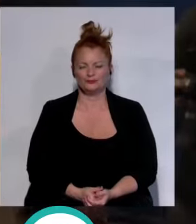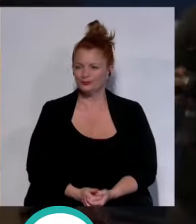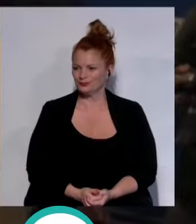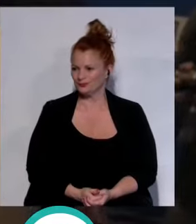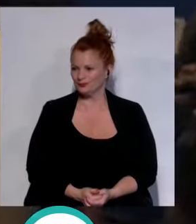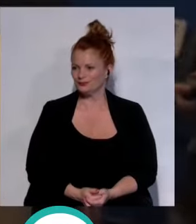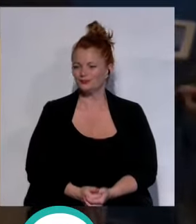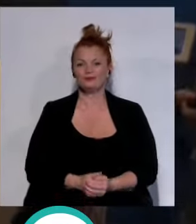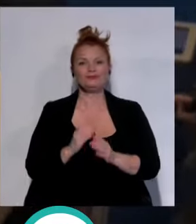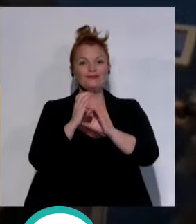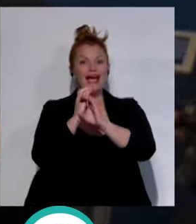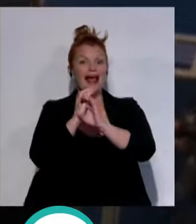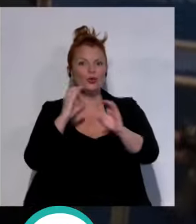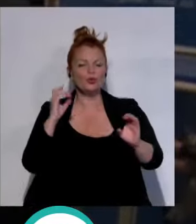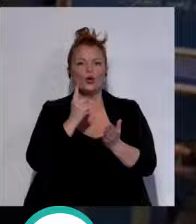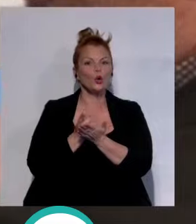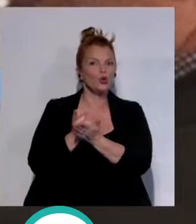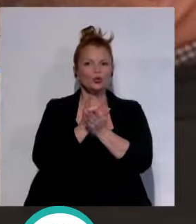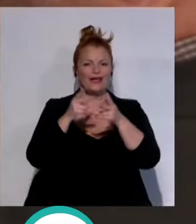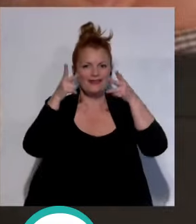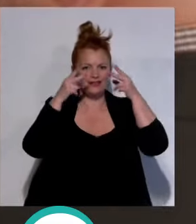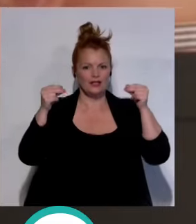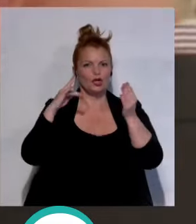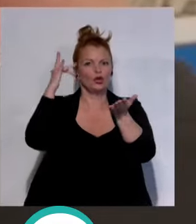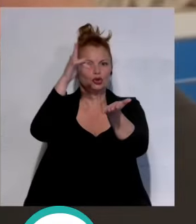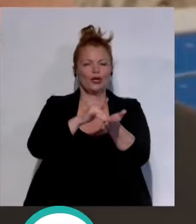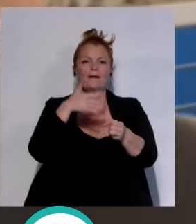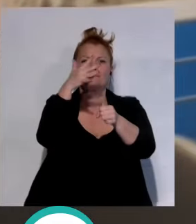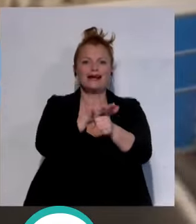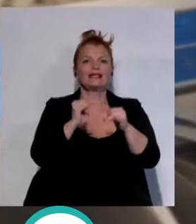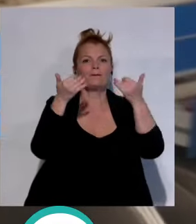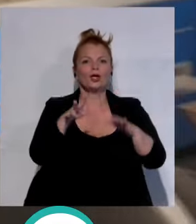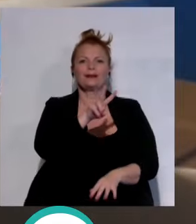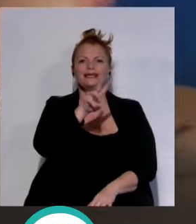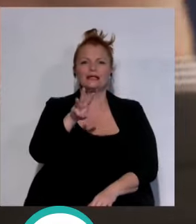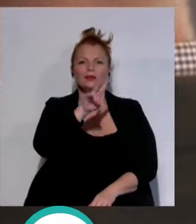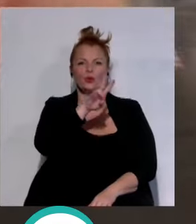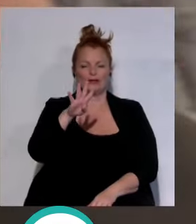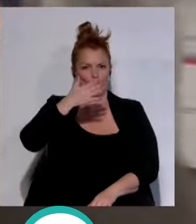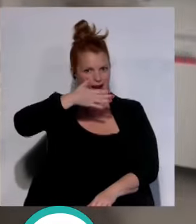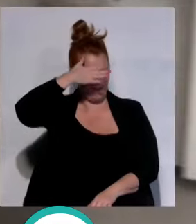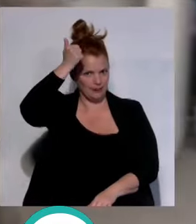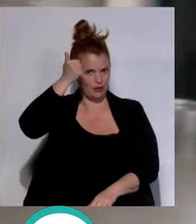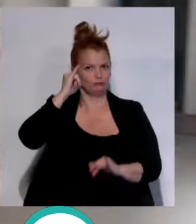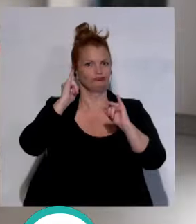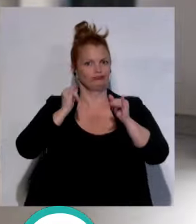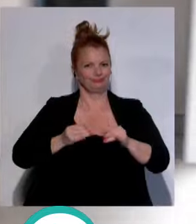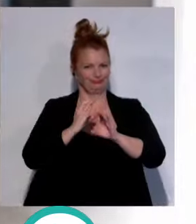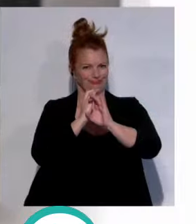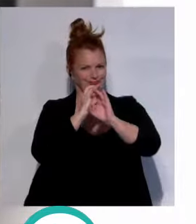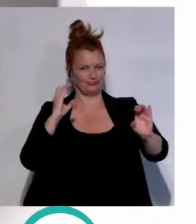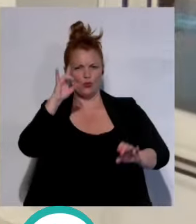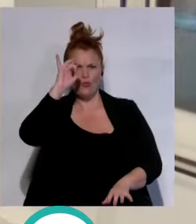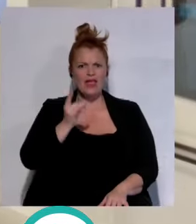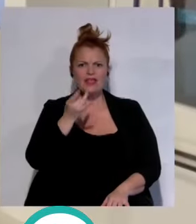El autobús de la ruta enfermera llegará a Cádiz los próximos martes y miércoles 23 y 24 de abril una iniciativa